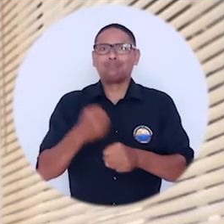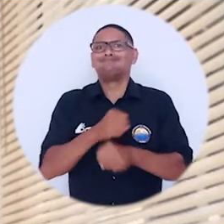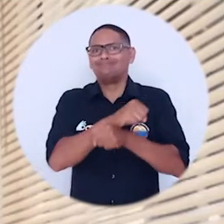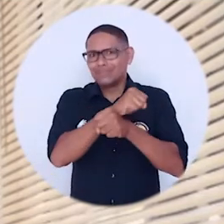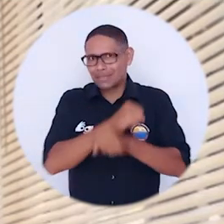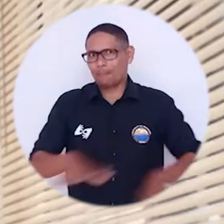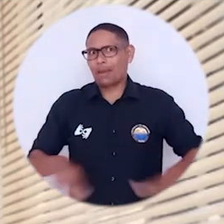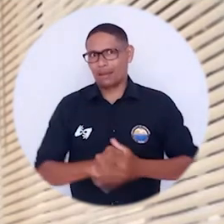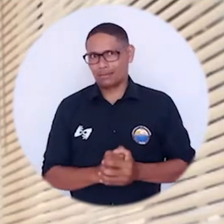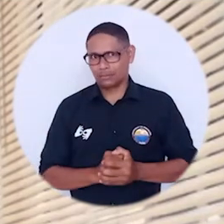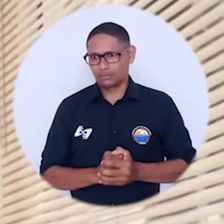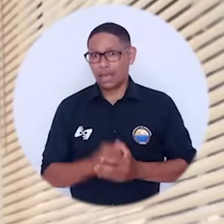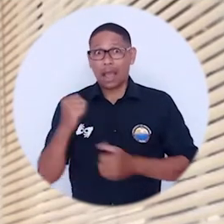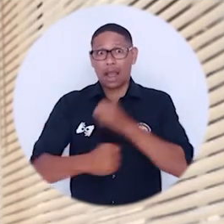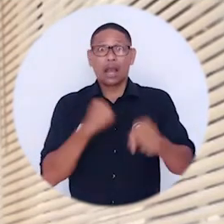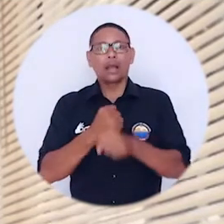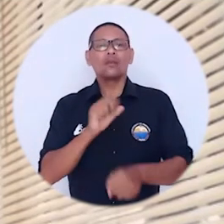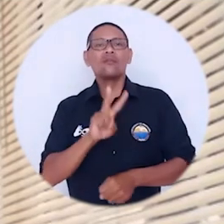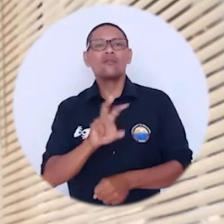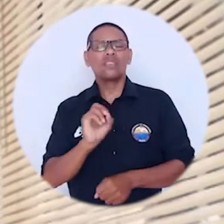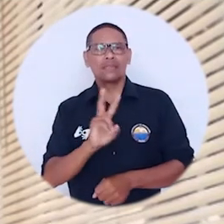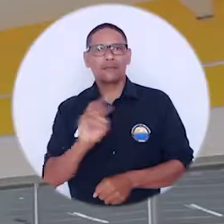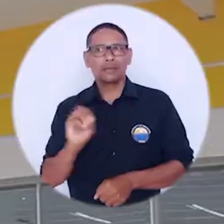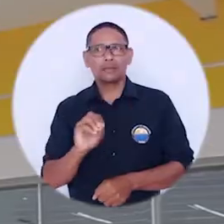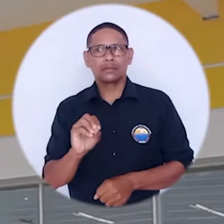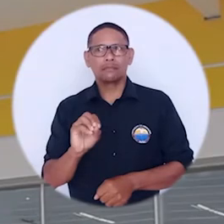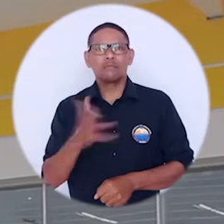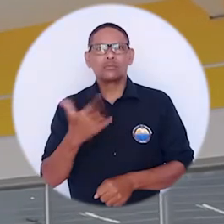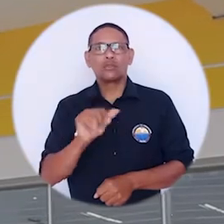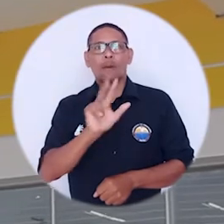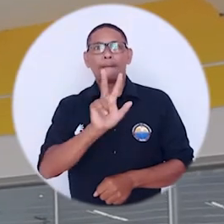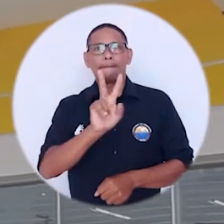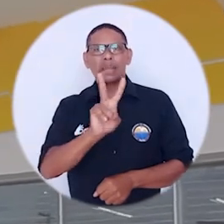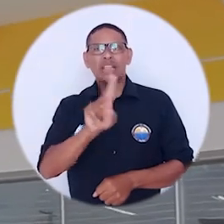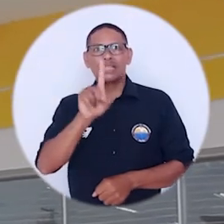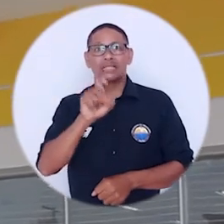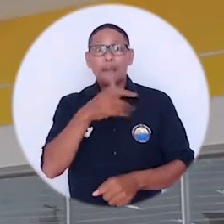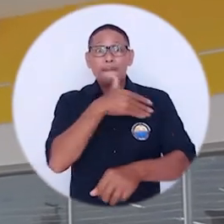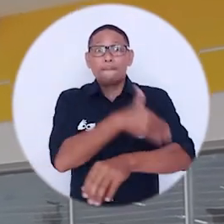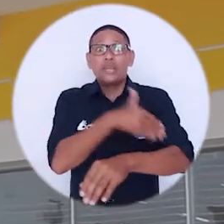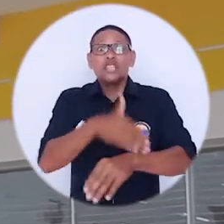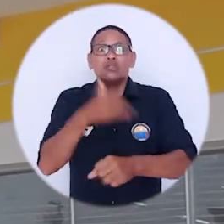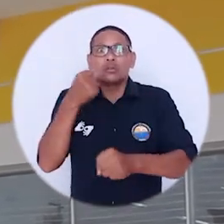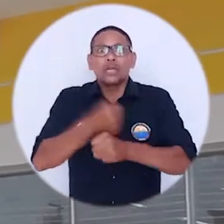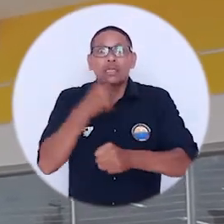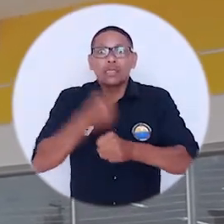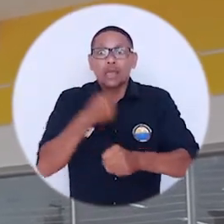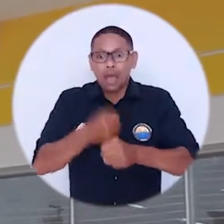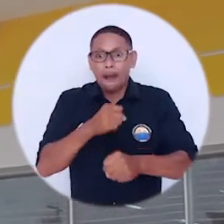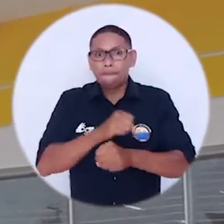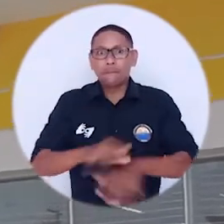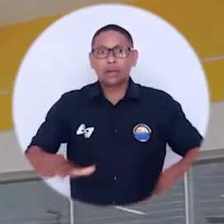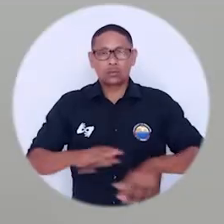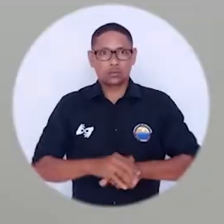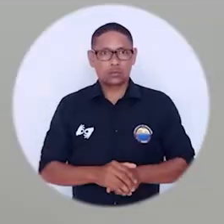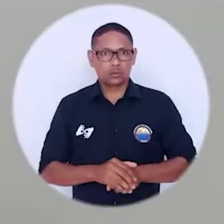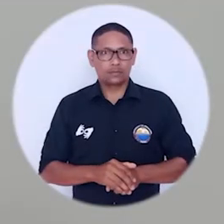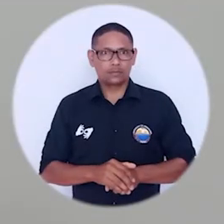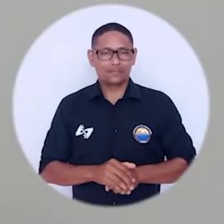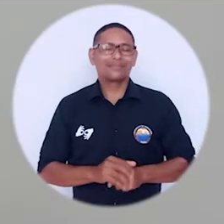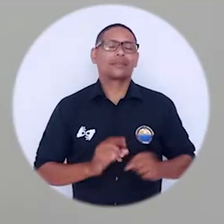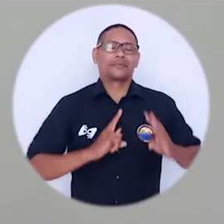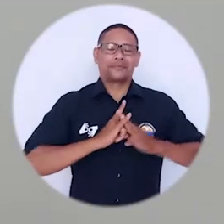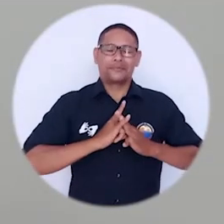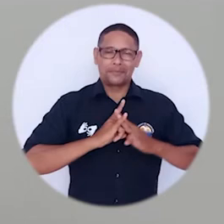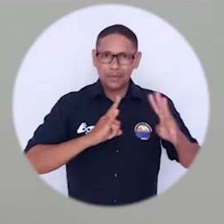Esto se resume en que solo en 2020 se han perdido unos 26 millones de empleos en Latinoamérica. La